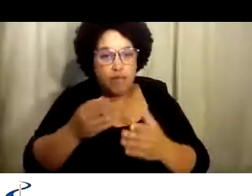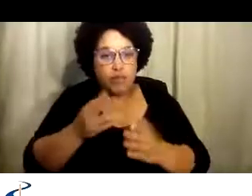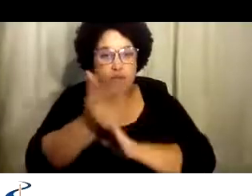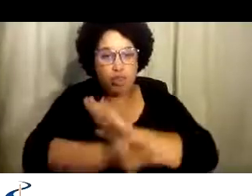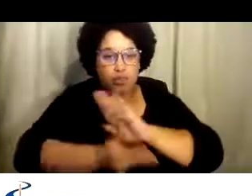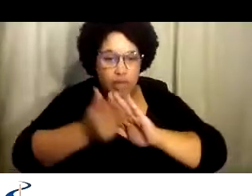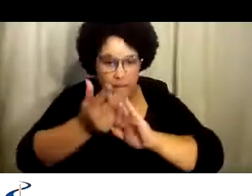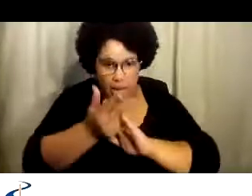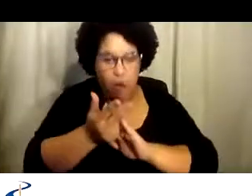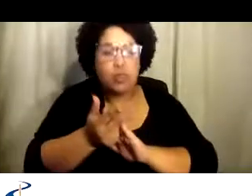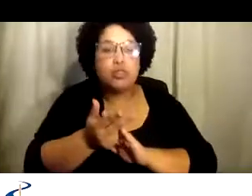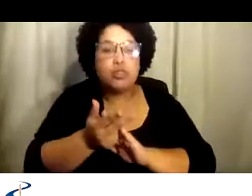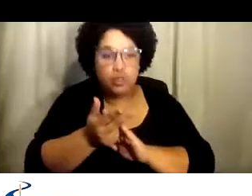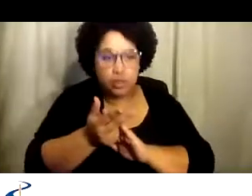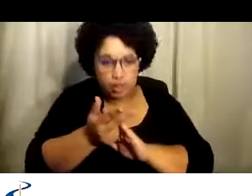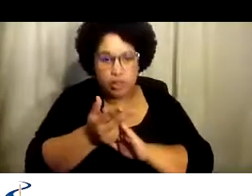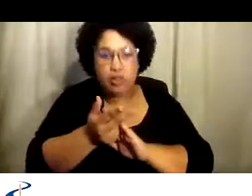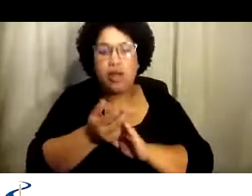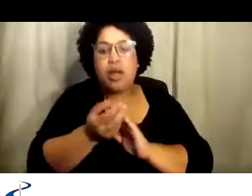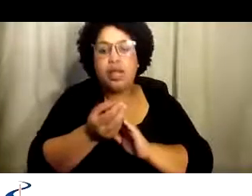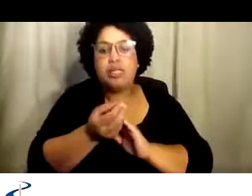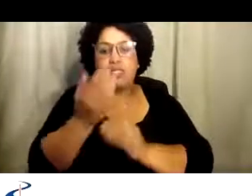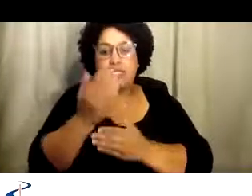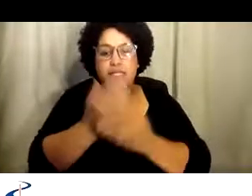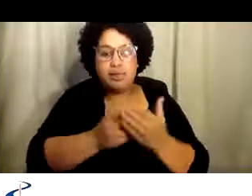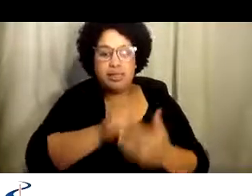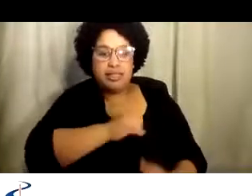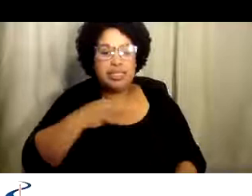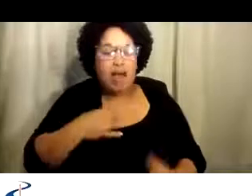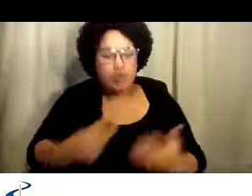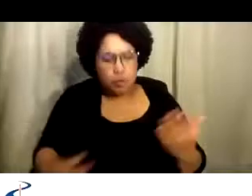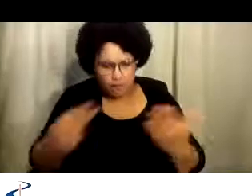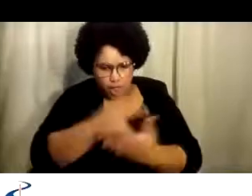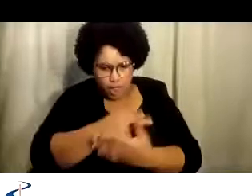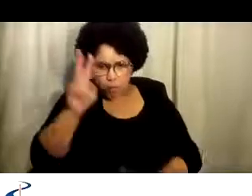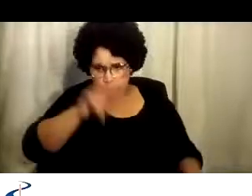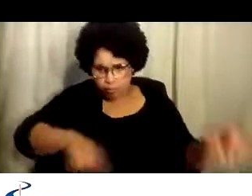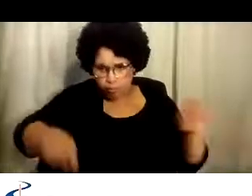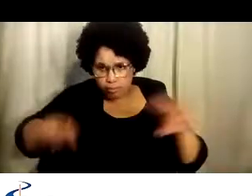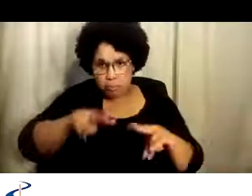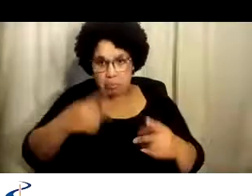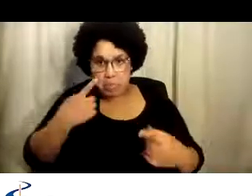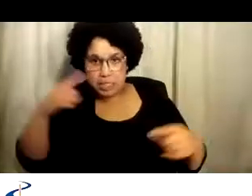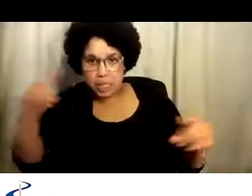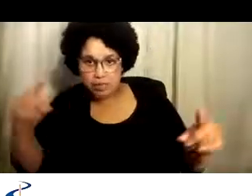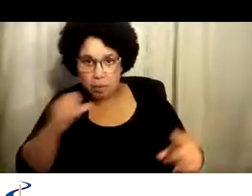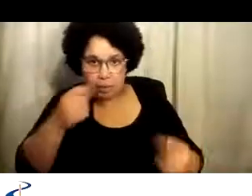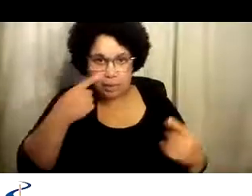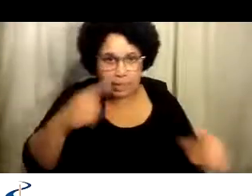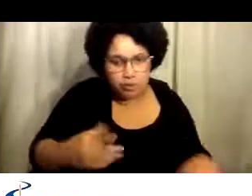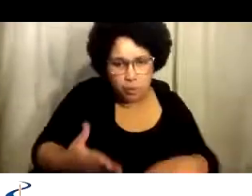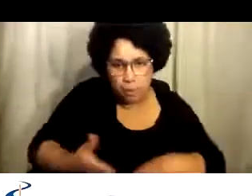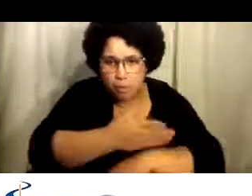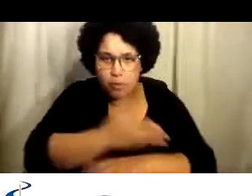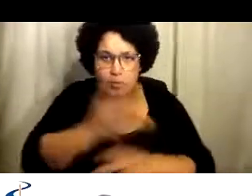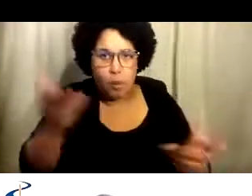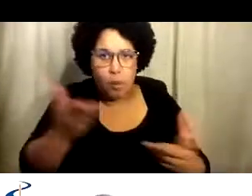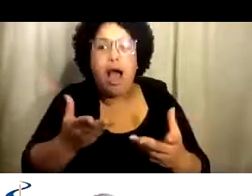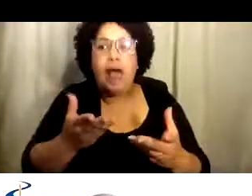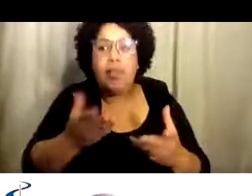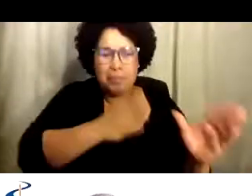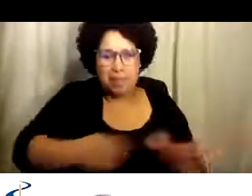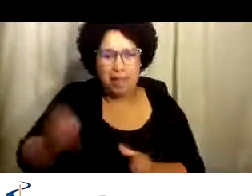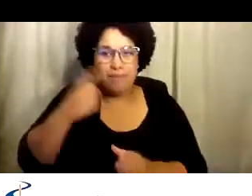el martes y jueves. Están aquí por tres horas a la vez y un par de veces durante la semana, la semana, el personal va a revisar cómo están